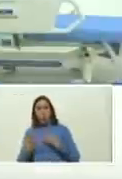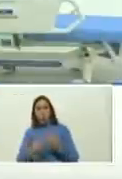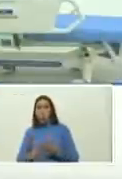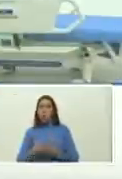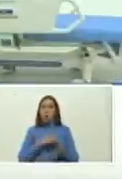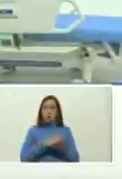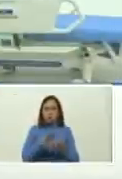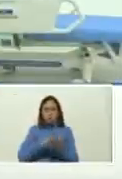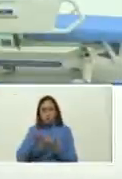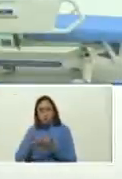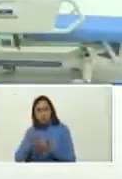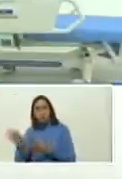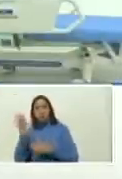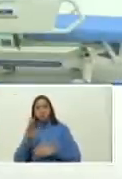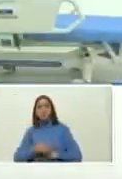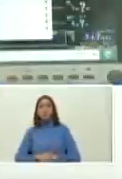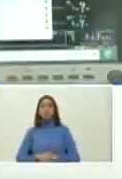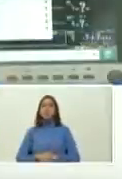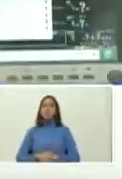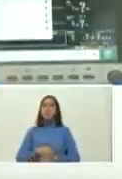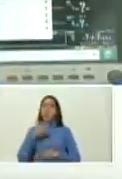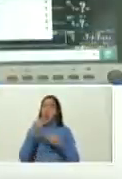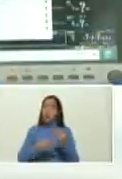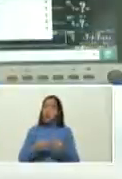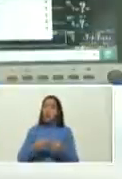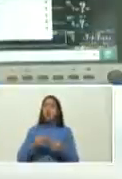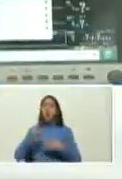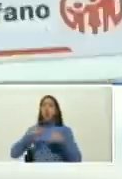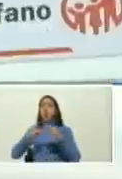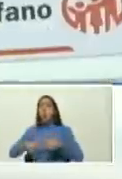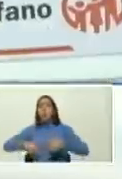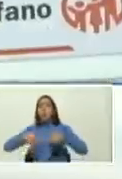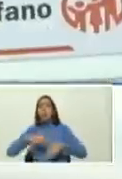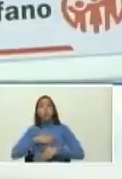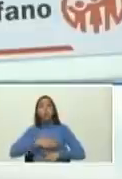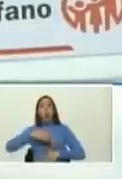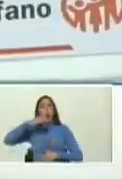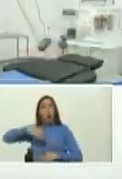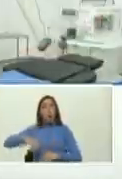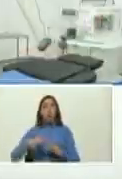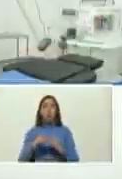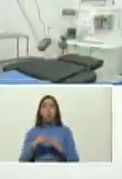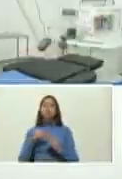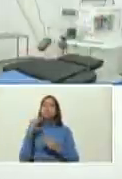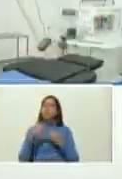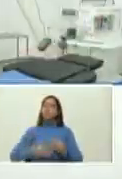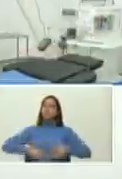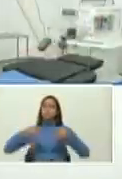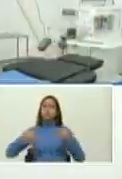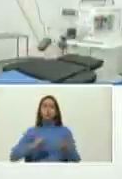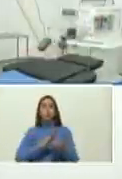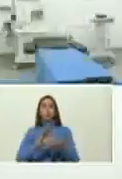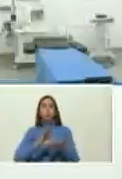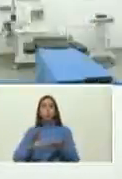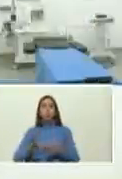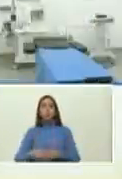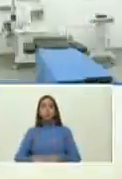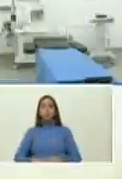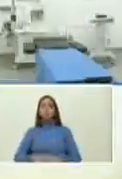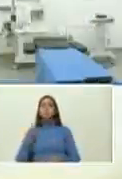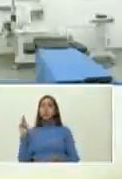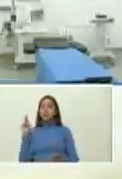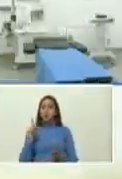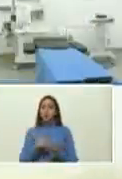si se trata de construir un apartamento cómodo al pueblo y una casa que se invierta que la inversión